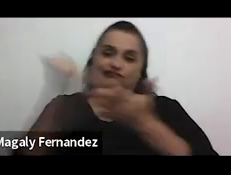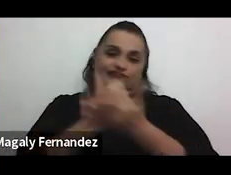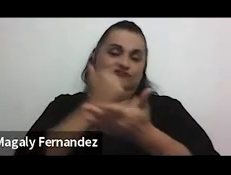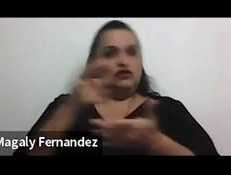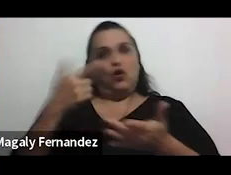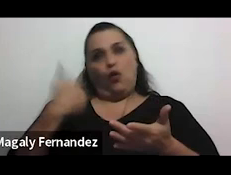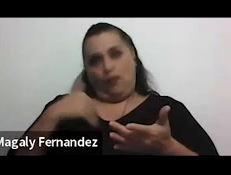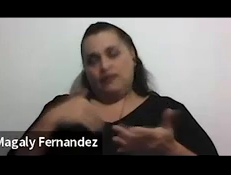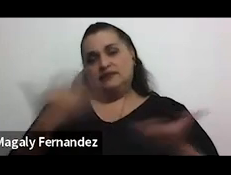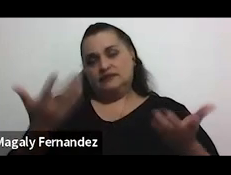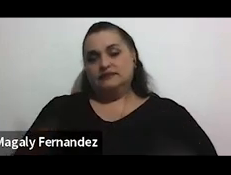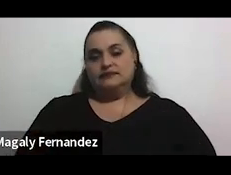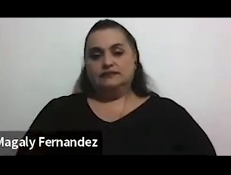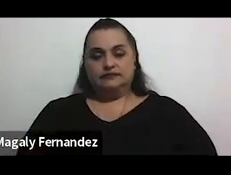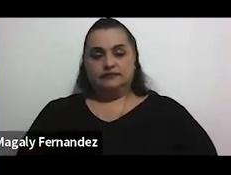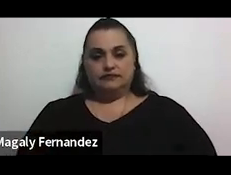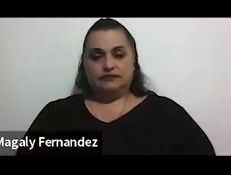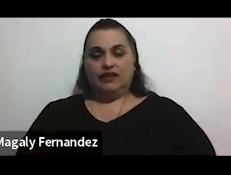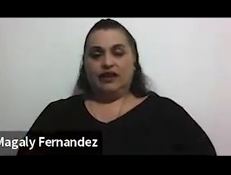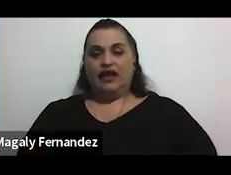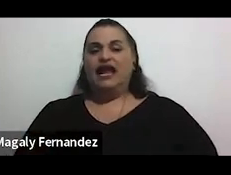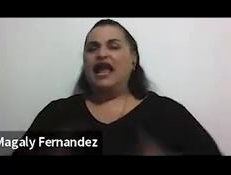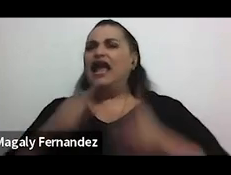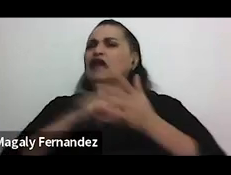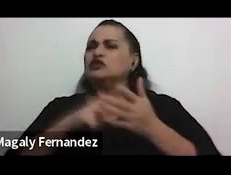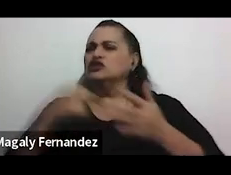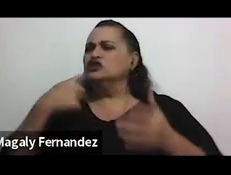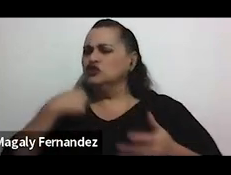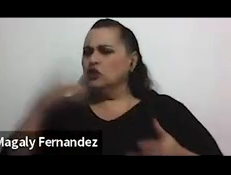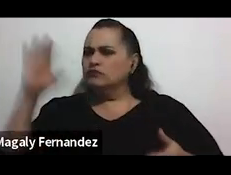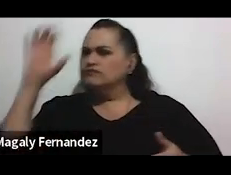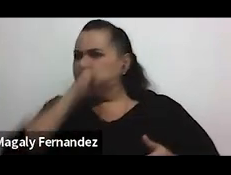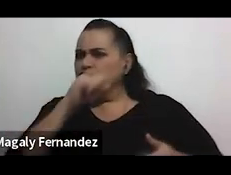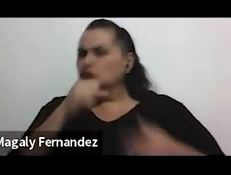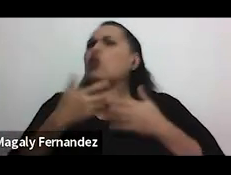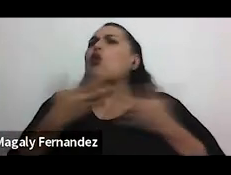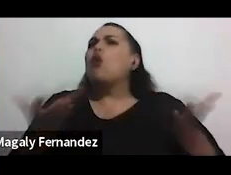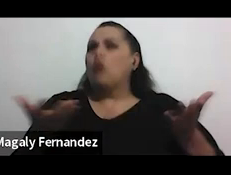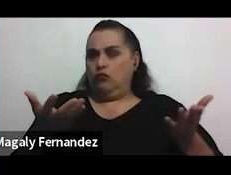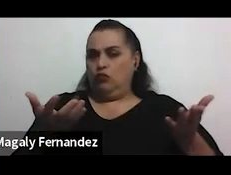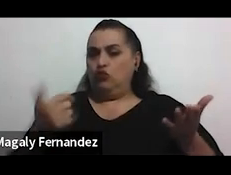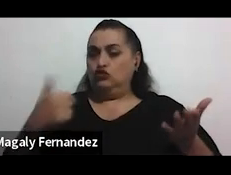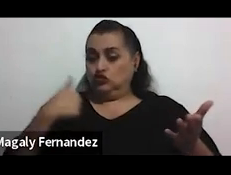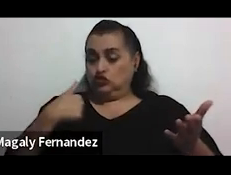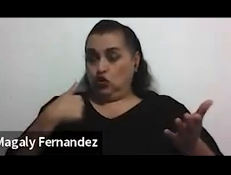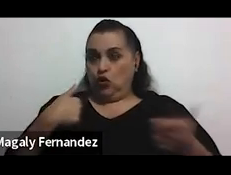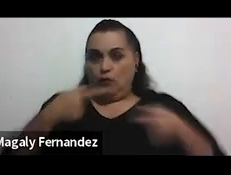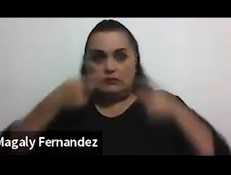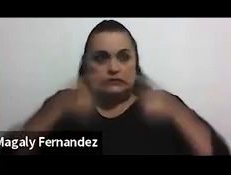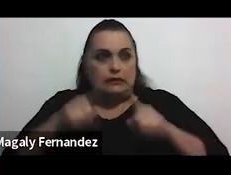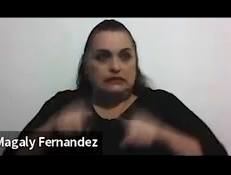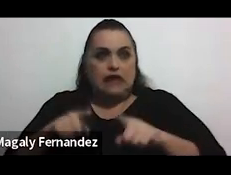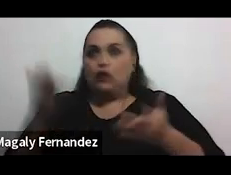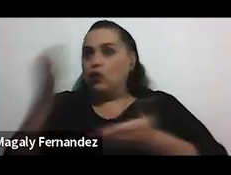entonces ¿cómo identifico que eso es bien importante si estoy experimentando alguna